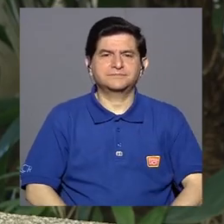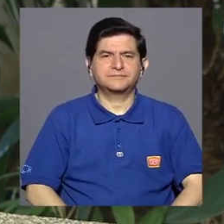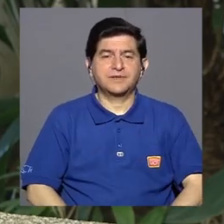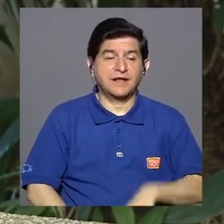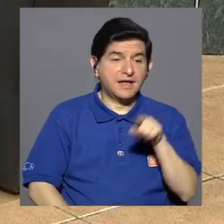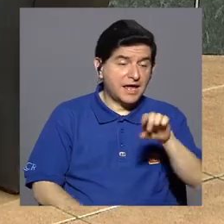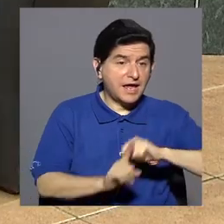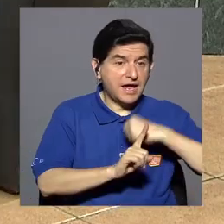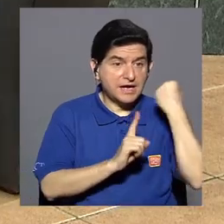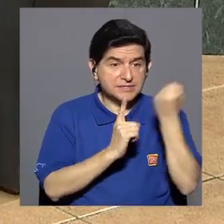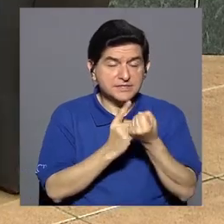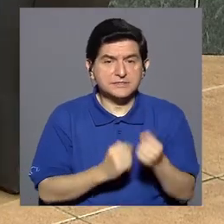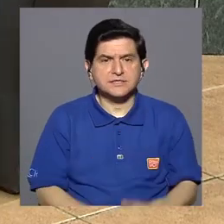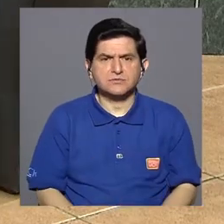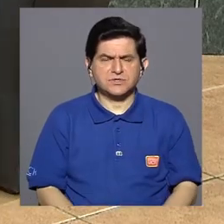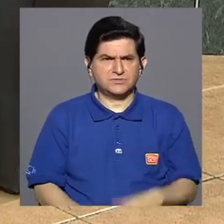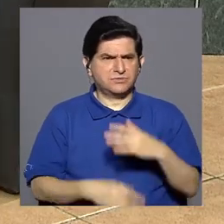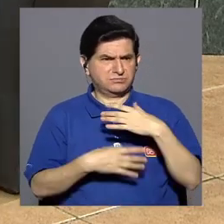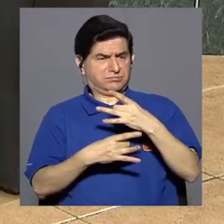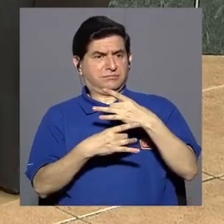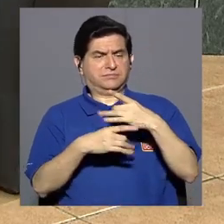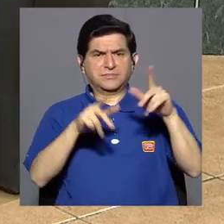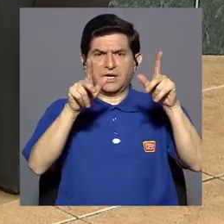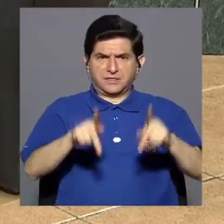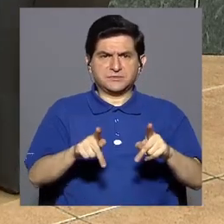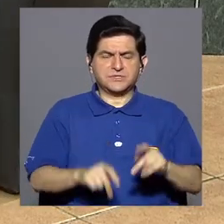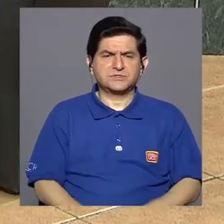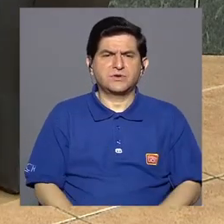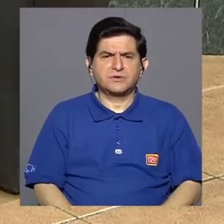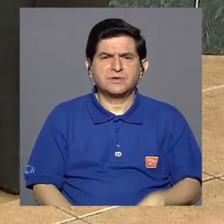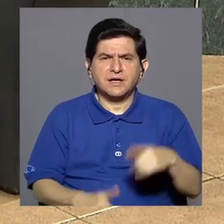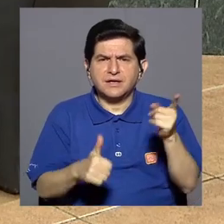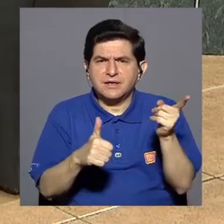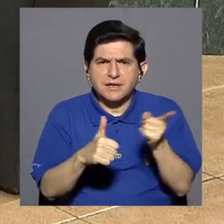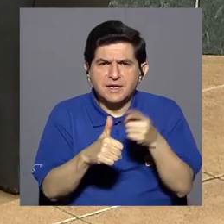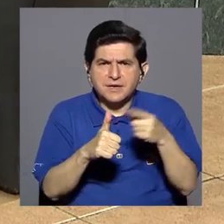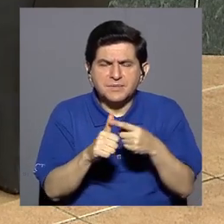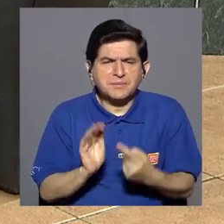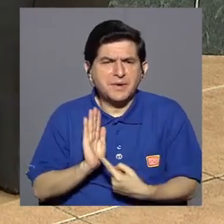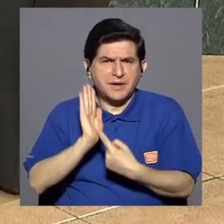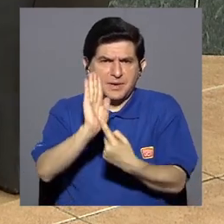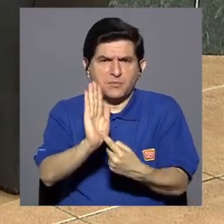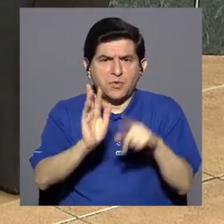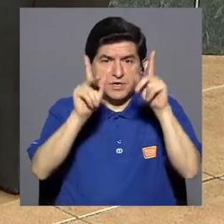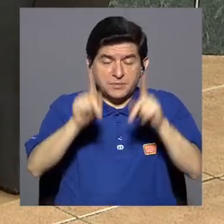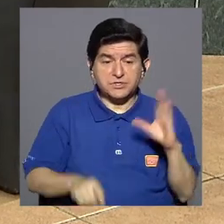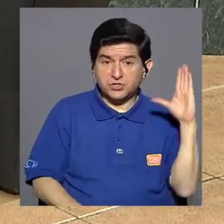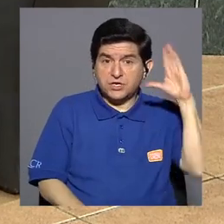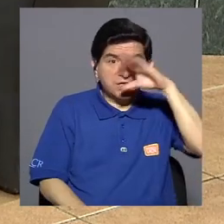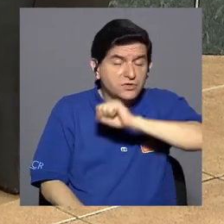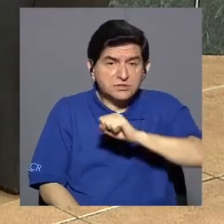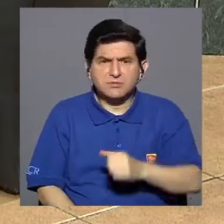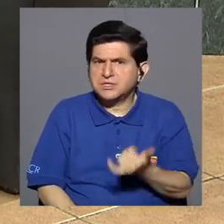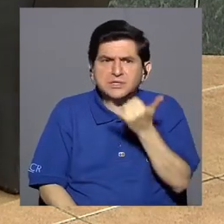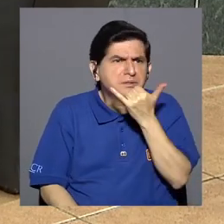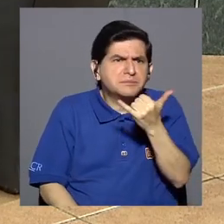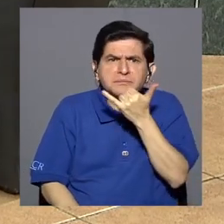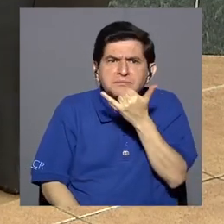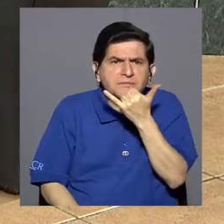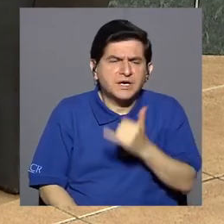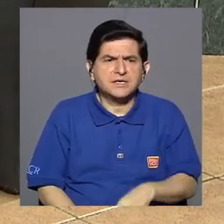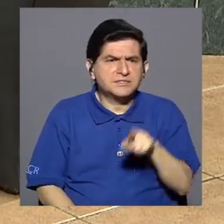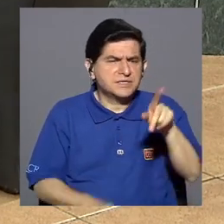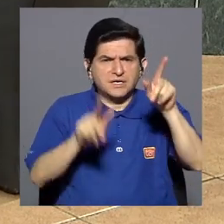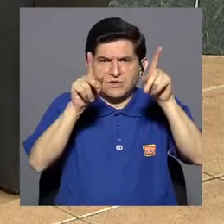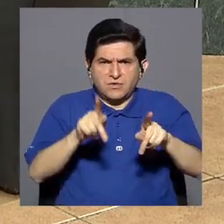conducta, que esto llama muchas veces la atención a la gente y en las primeras manifestaciones las personas no se dan cuenta qué es lo que está